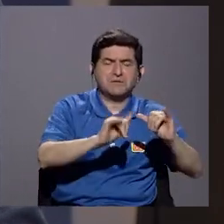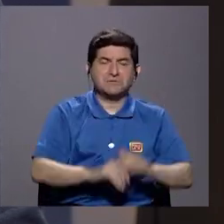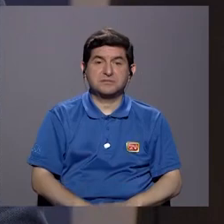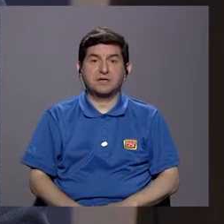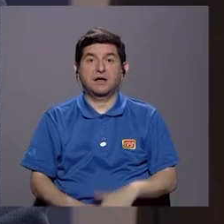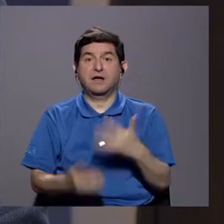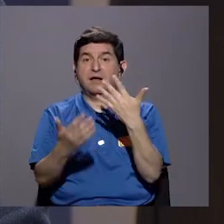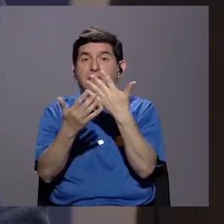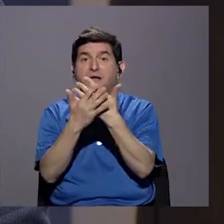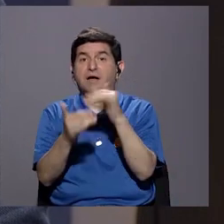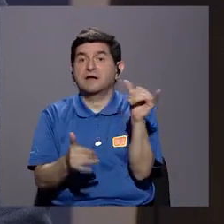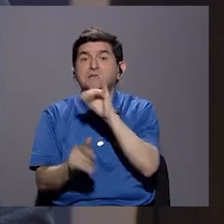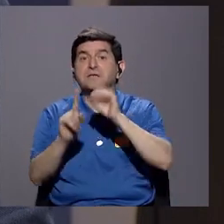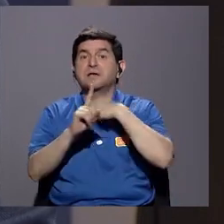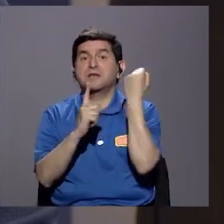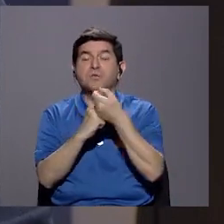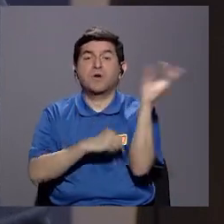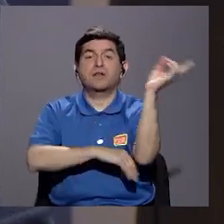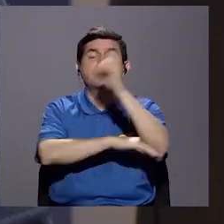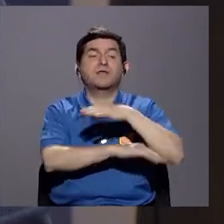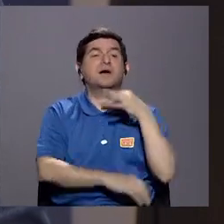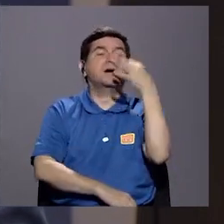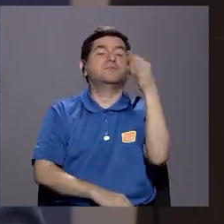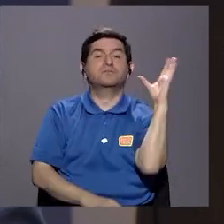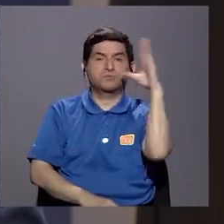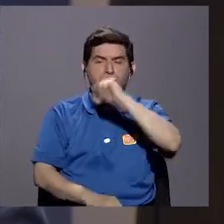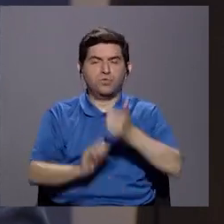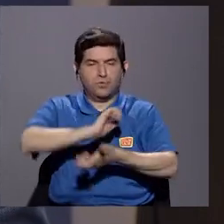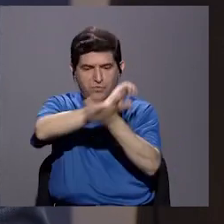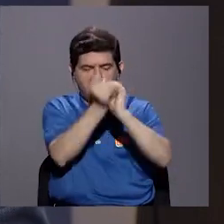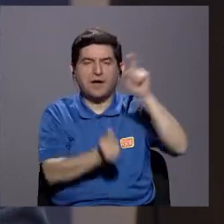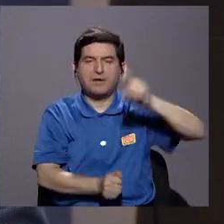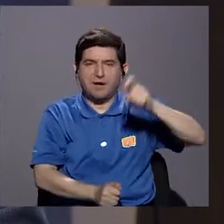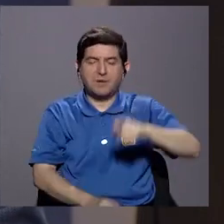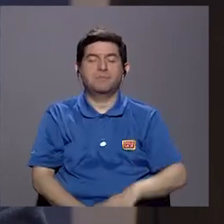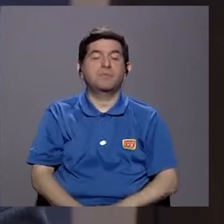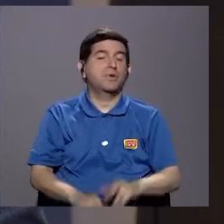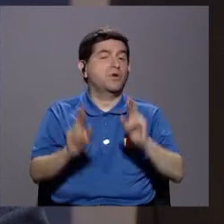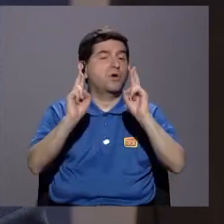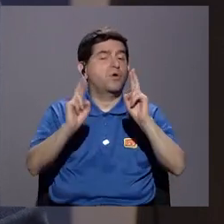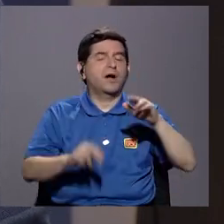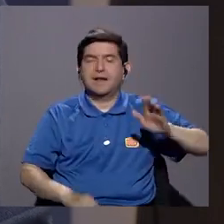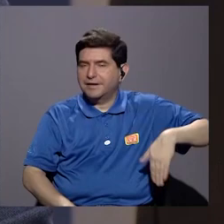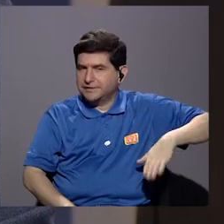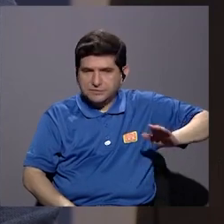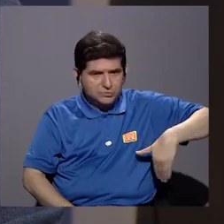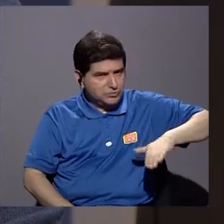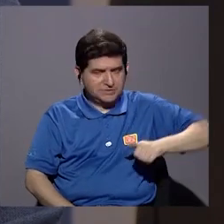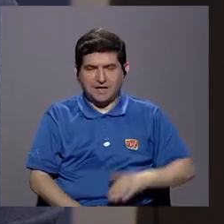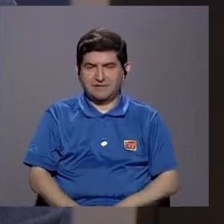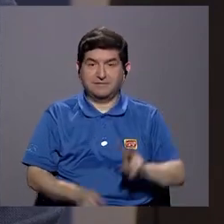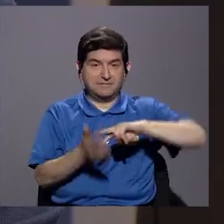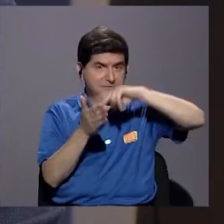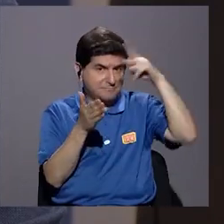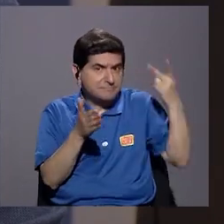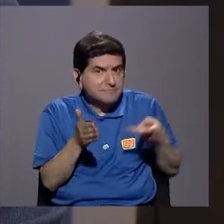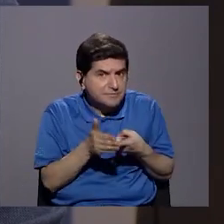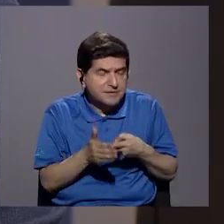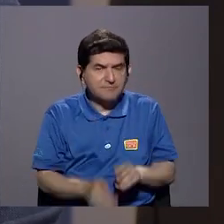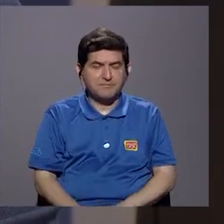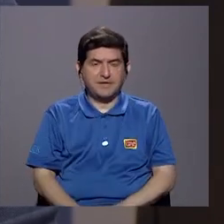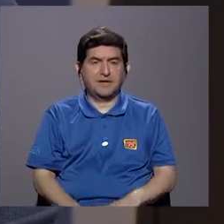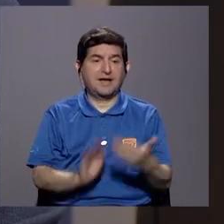el tema de las cárceles también es así. Un día nos vamos a dar cuenta de que esta reforma era necesaria. Ojalá que no llegue demasiado tarde, porque esto implica